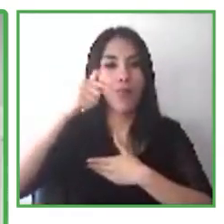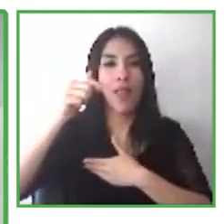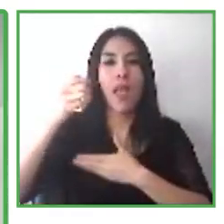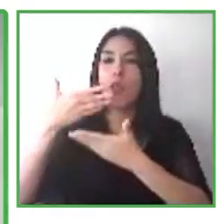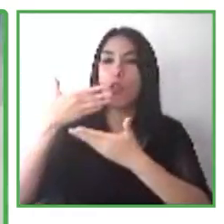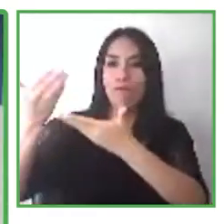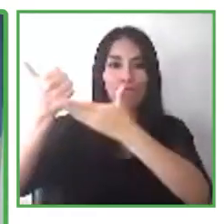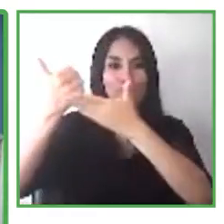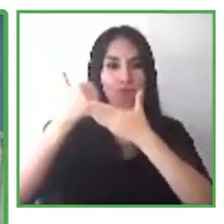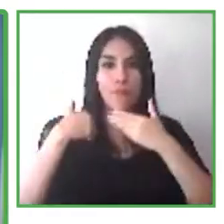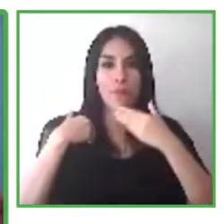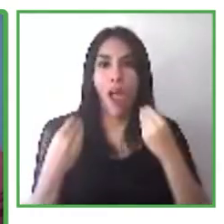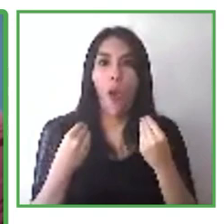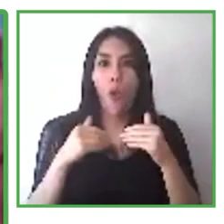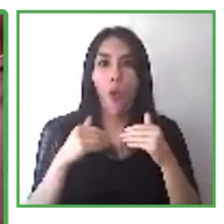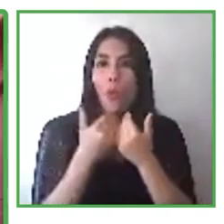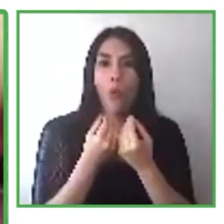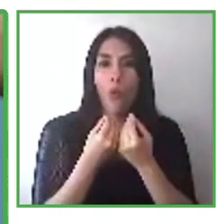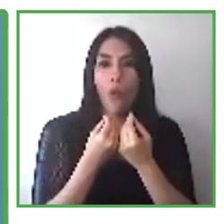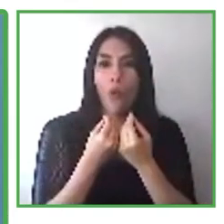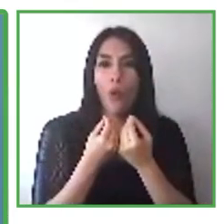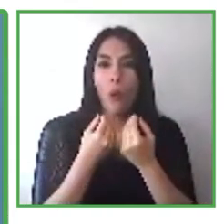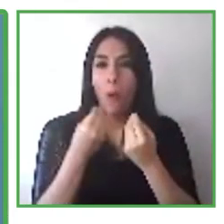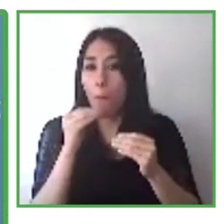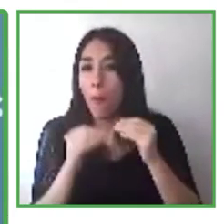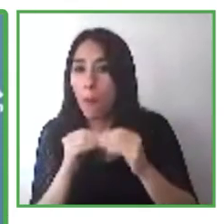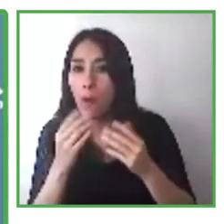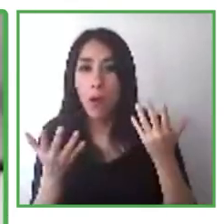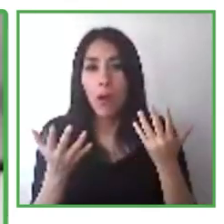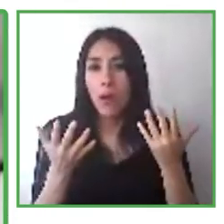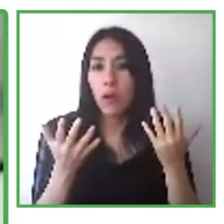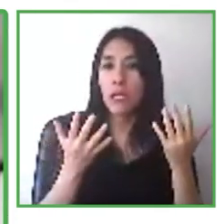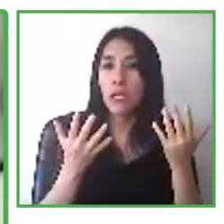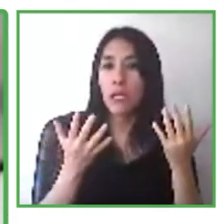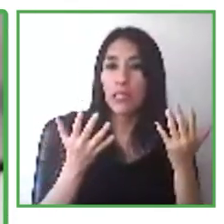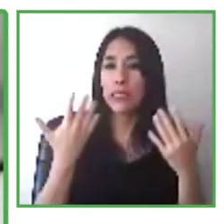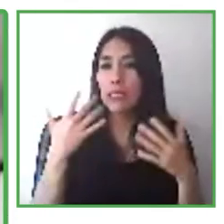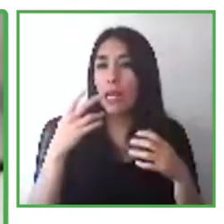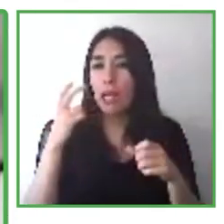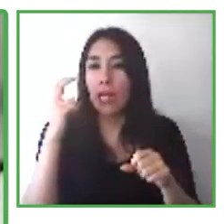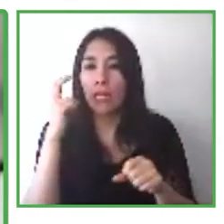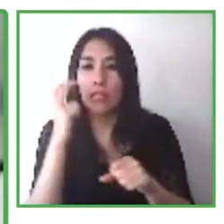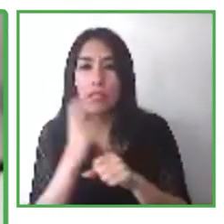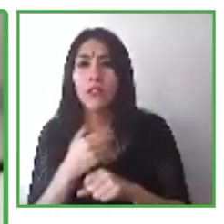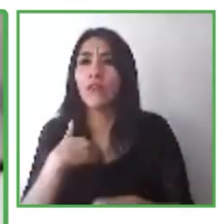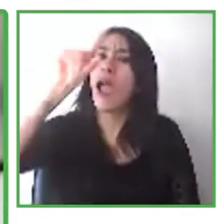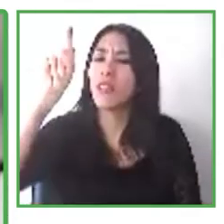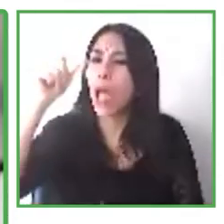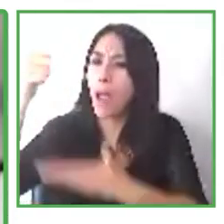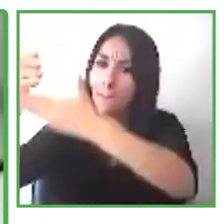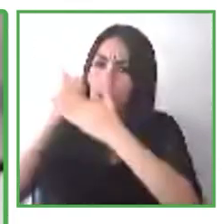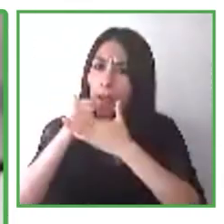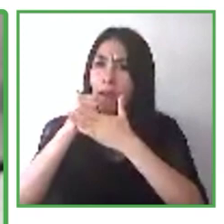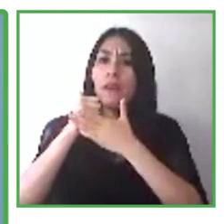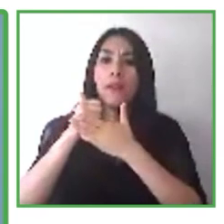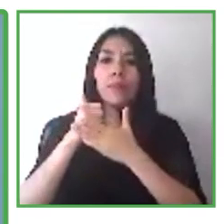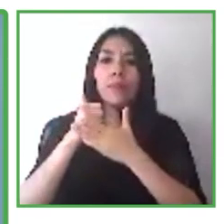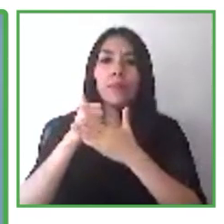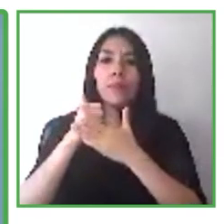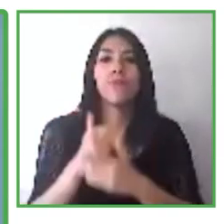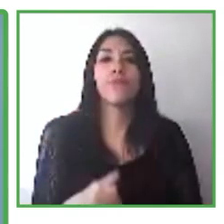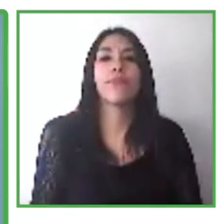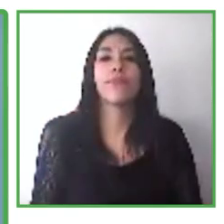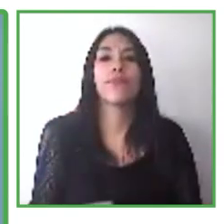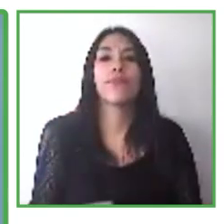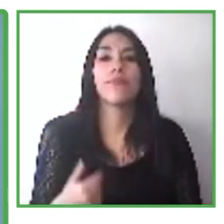problema con la carrera en general. Me acuerdo que era un joven que estaba terminando la secundaria.